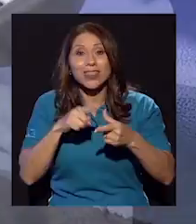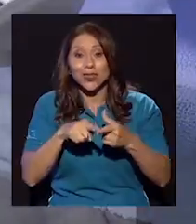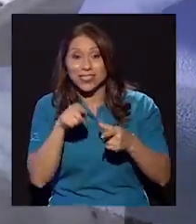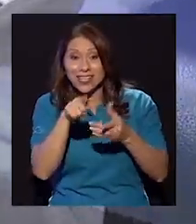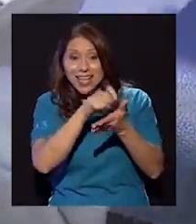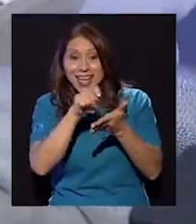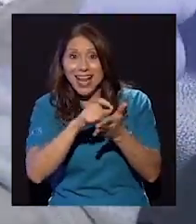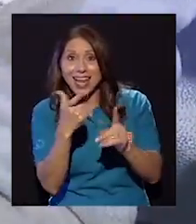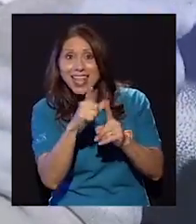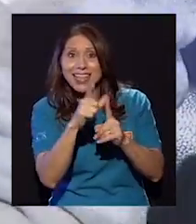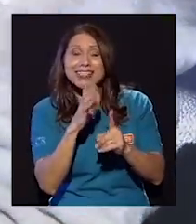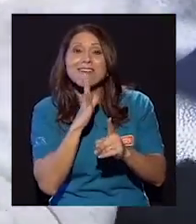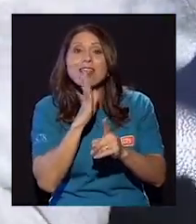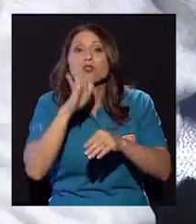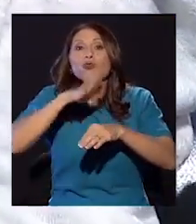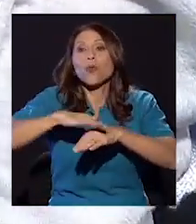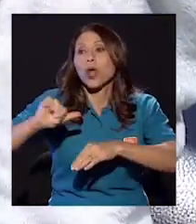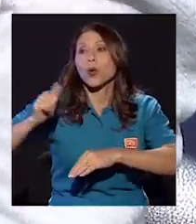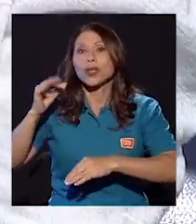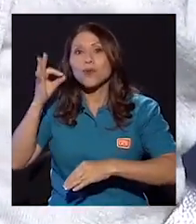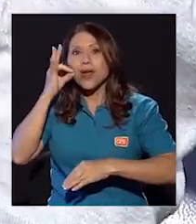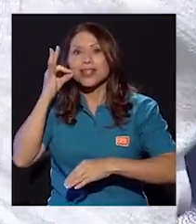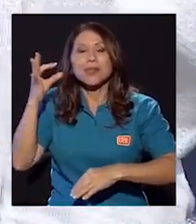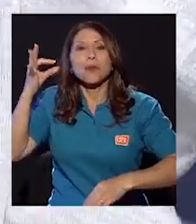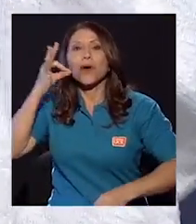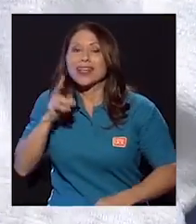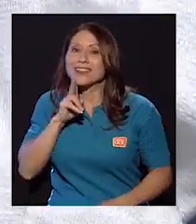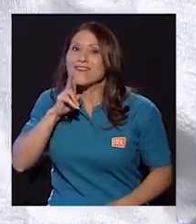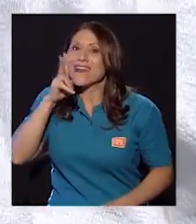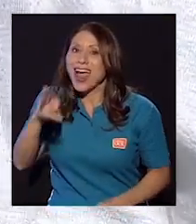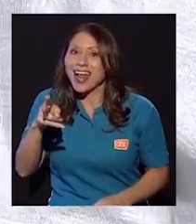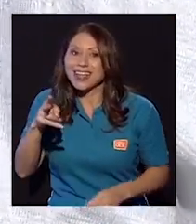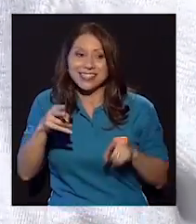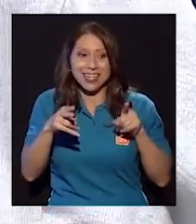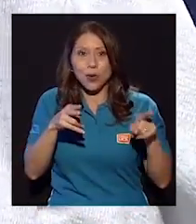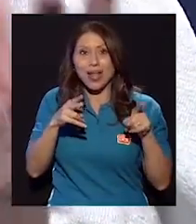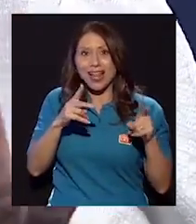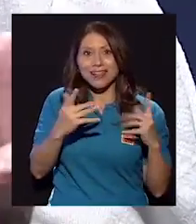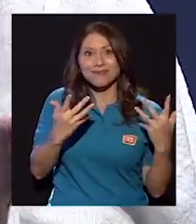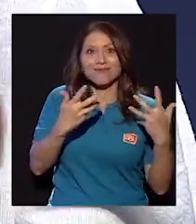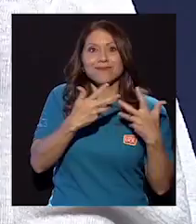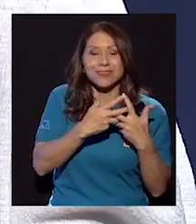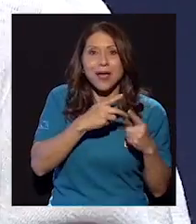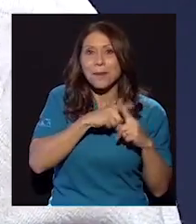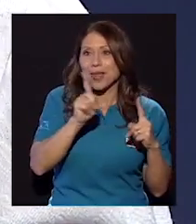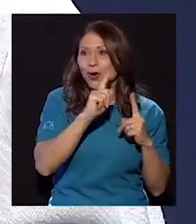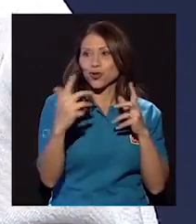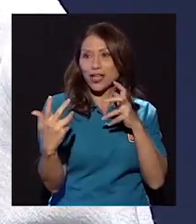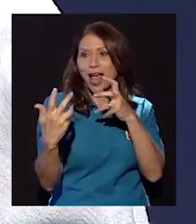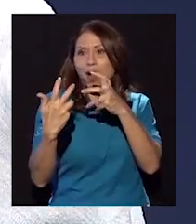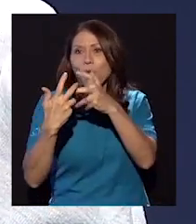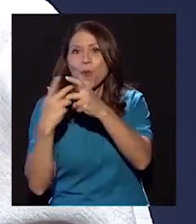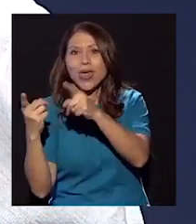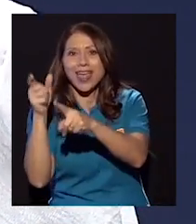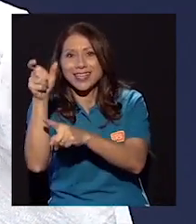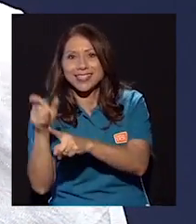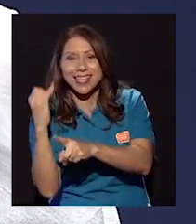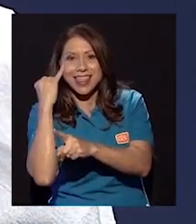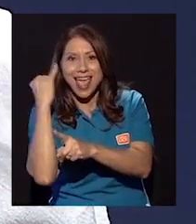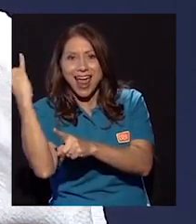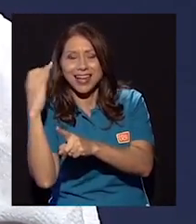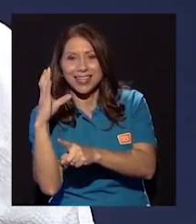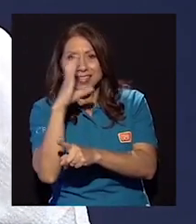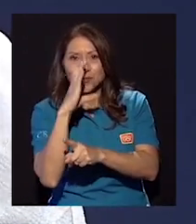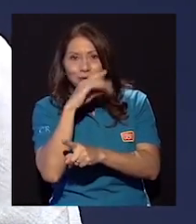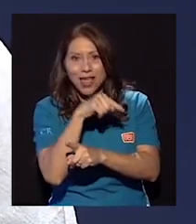otras mujeres, que son las mujeres reales con las que el protagonista está y no se acomodan realmente a ese arquetipo ideal que está buscando el